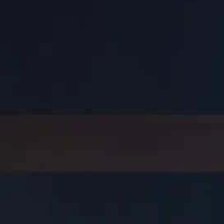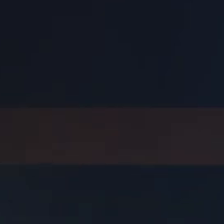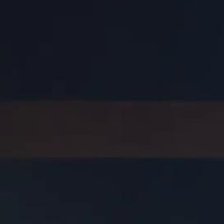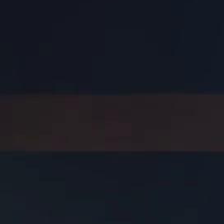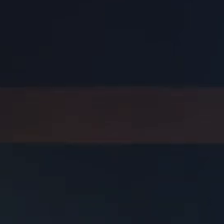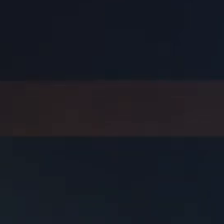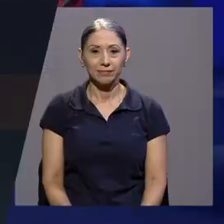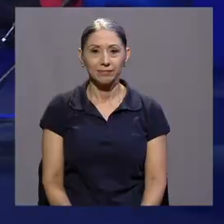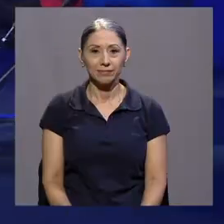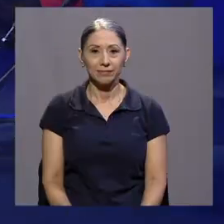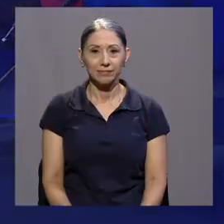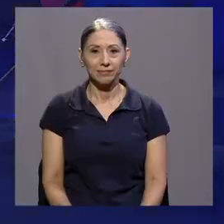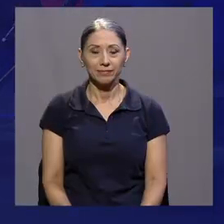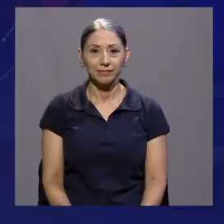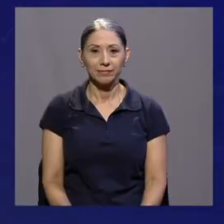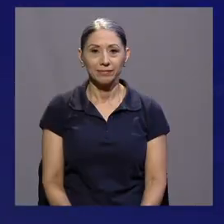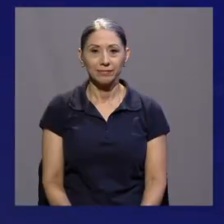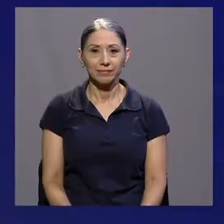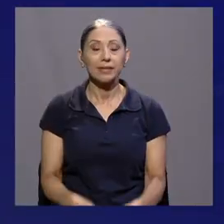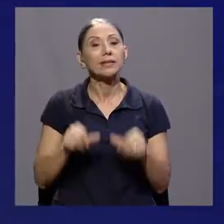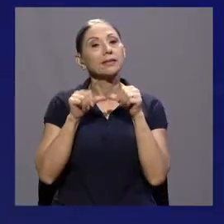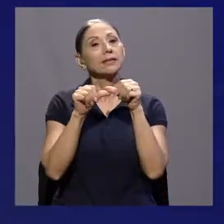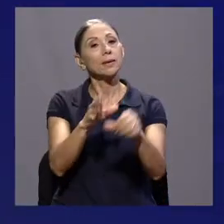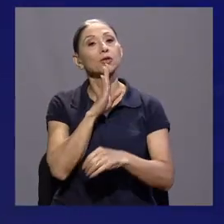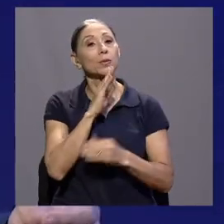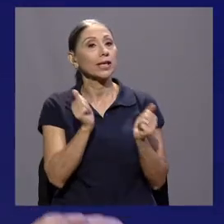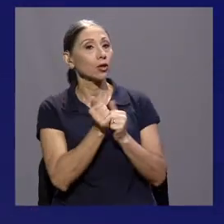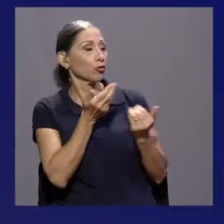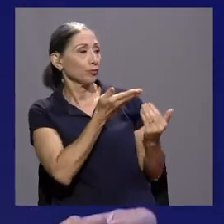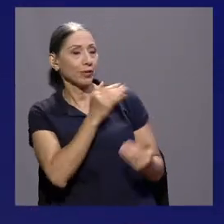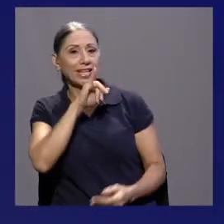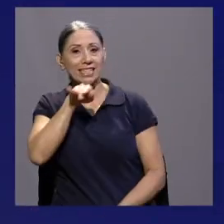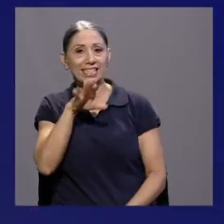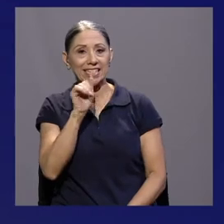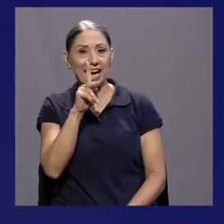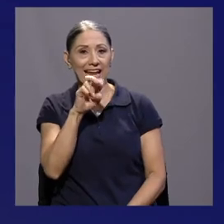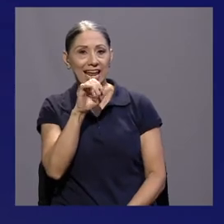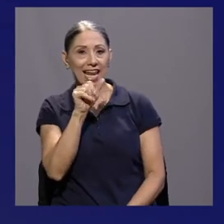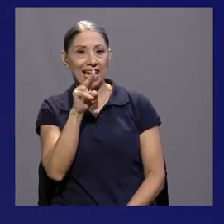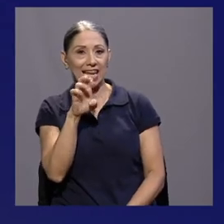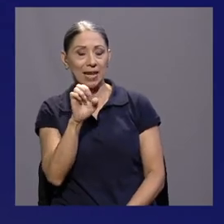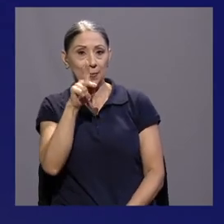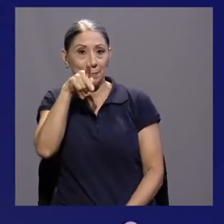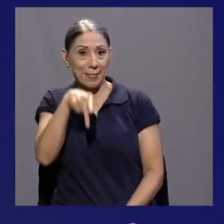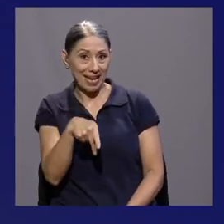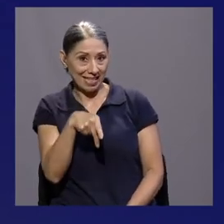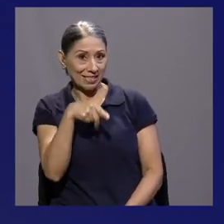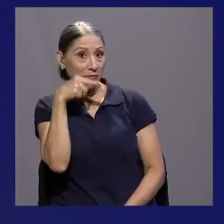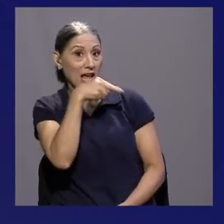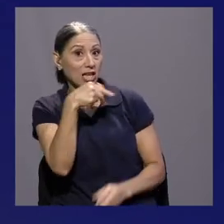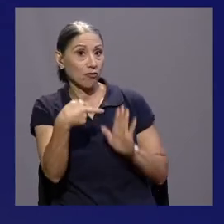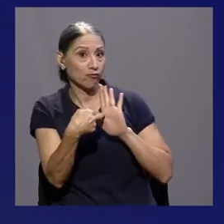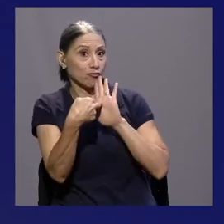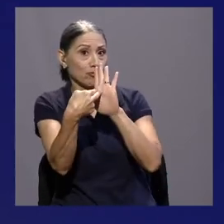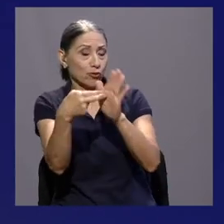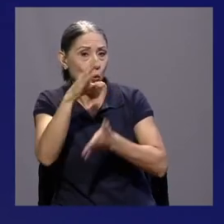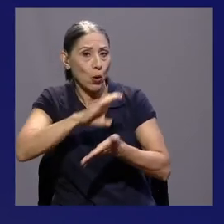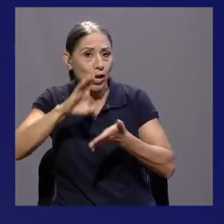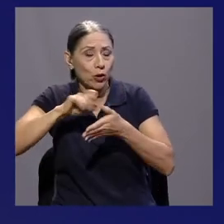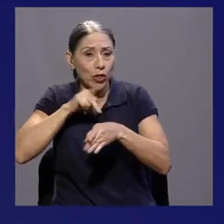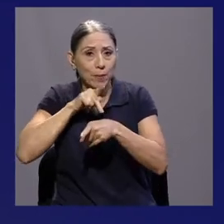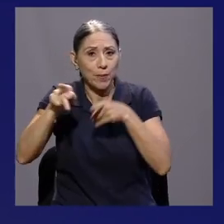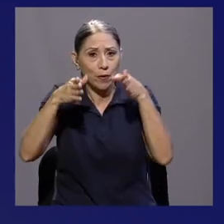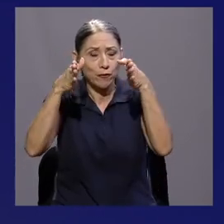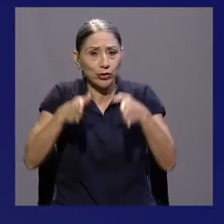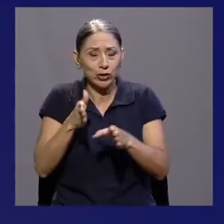¿Qué es el de Seguimos conversando con Jacqueline Pérez, vocera del Colegio de Profesionales en